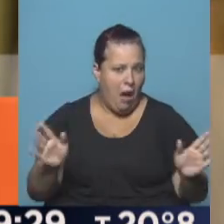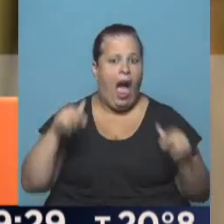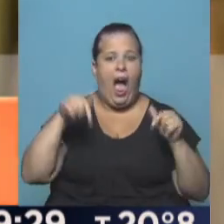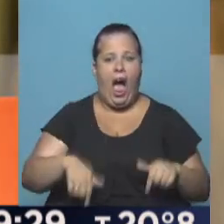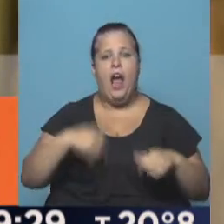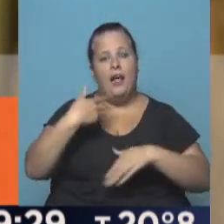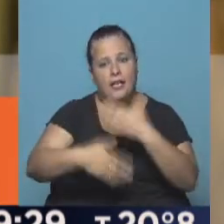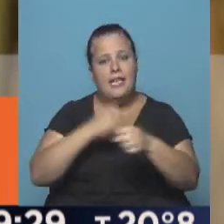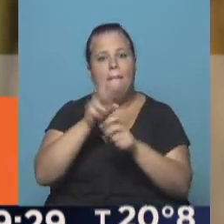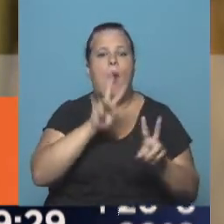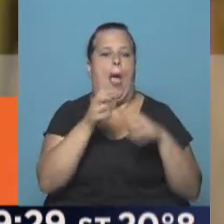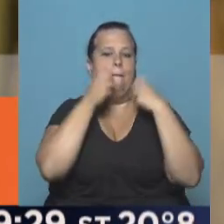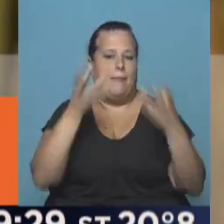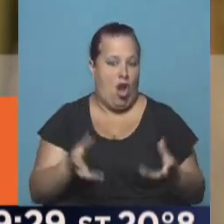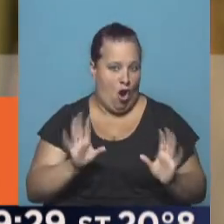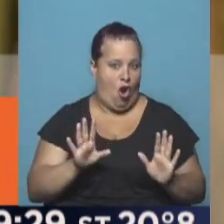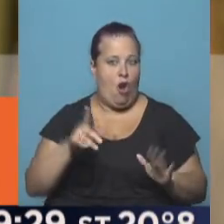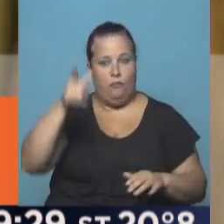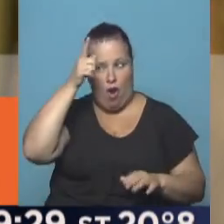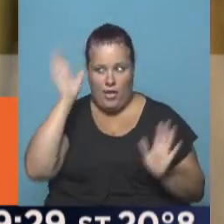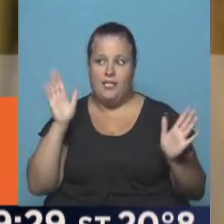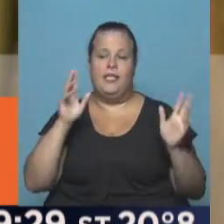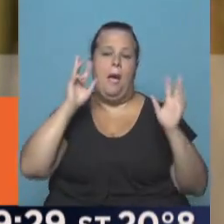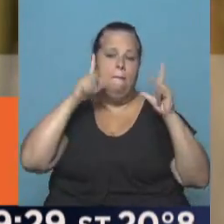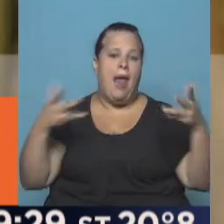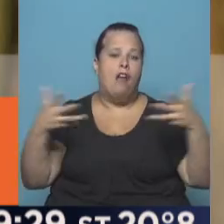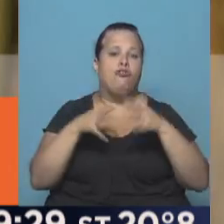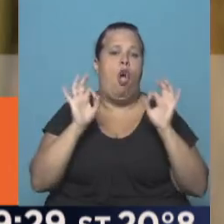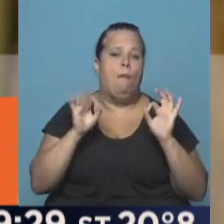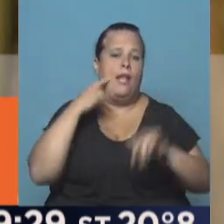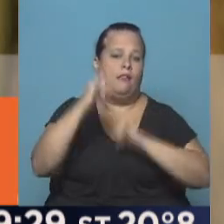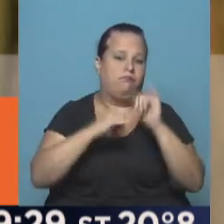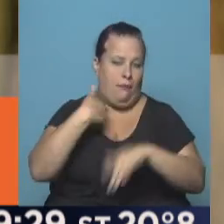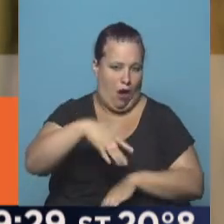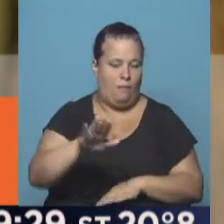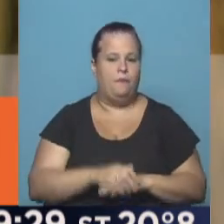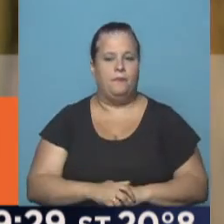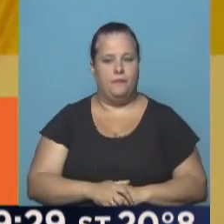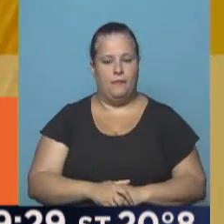tenemos todo un trabajo de mejora de la policía en un plan integral que ya les iremos comentando a ustedes.